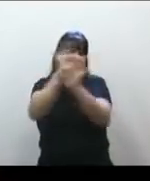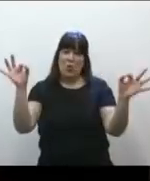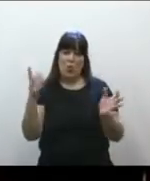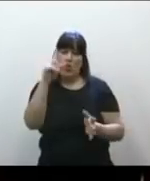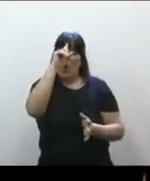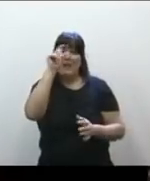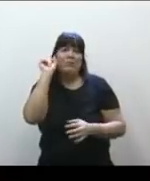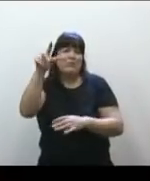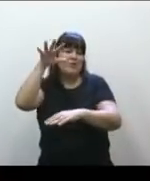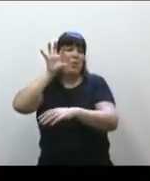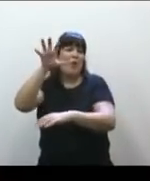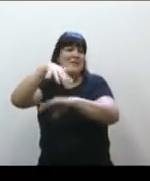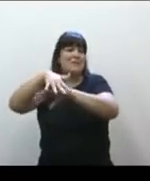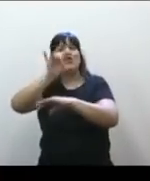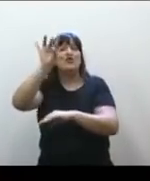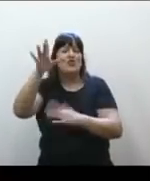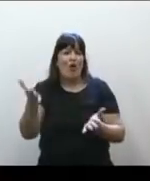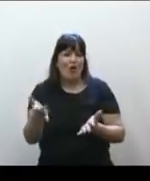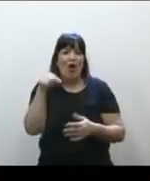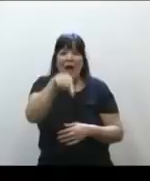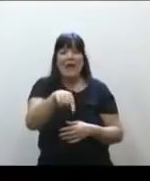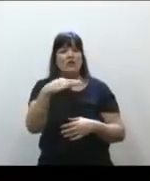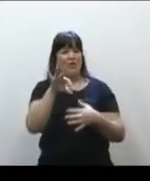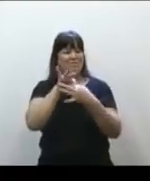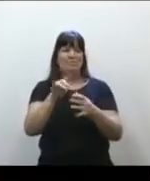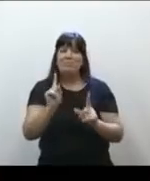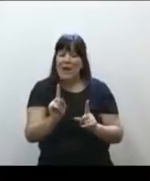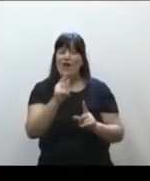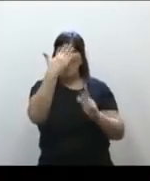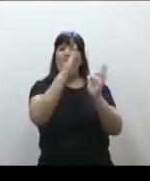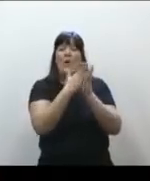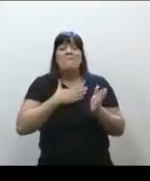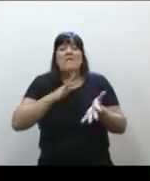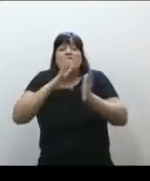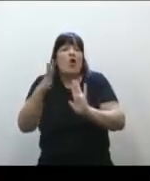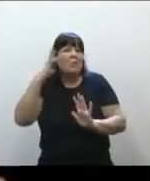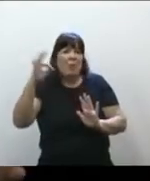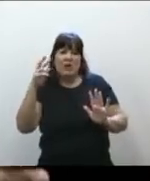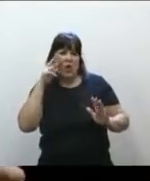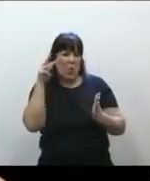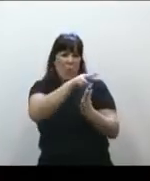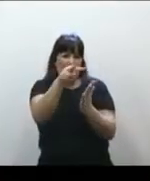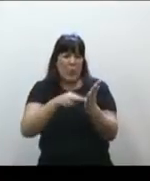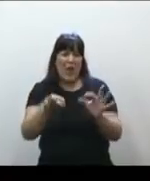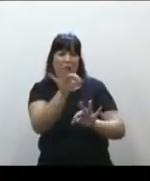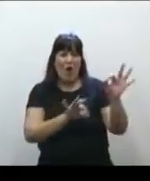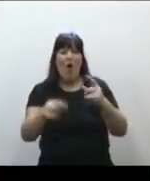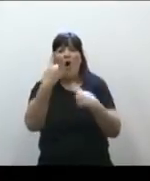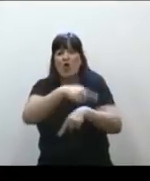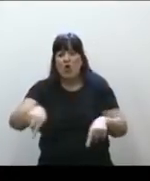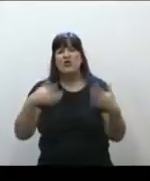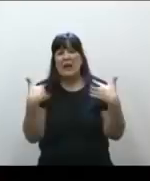que si esto se tiene que aplicar, además que es inconstitucional desde mi visión de las competencias federales y